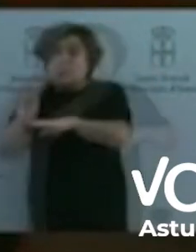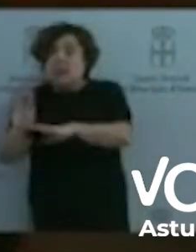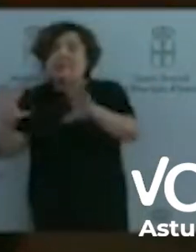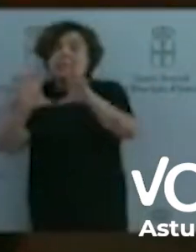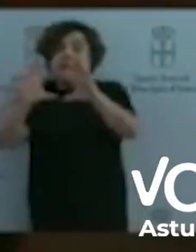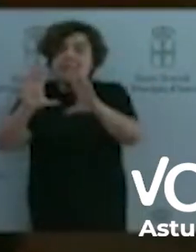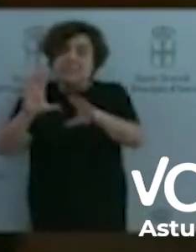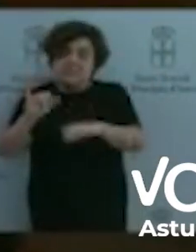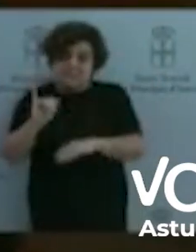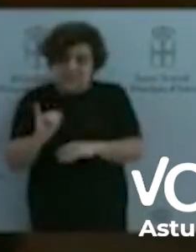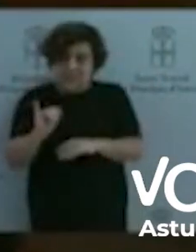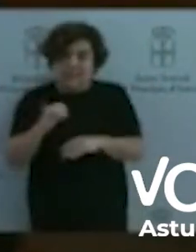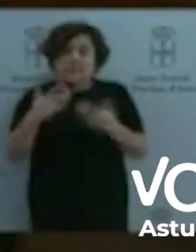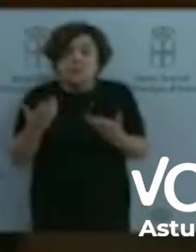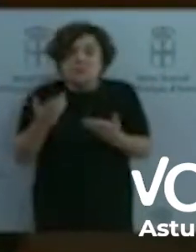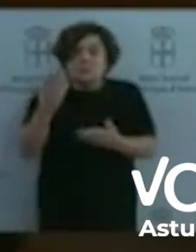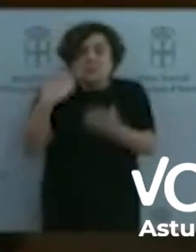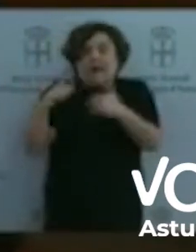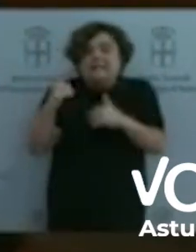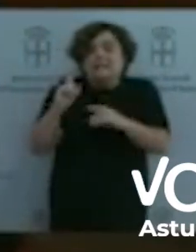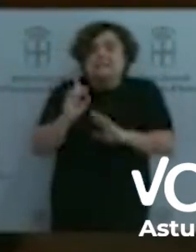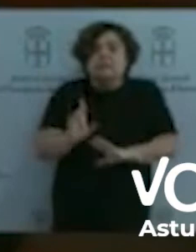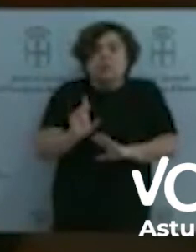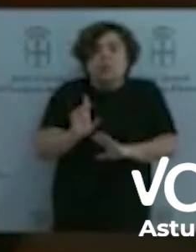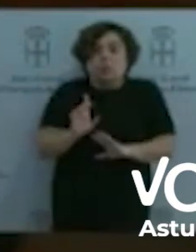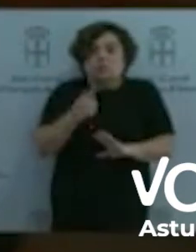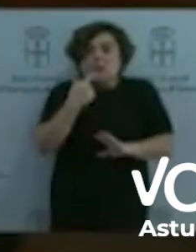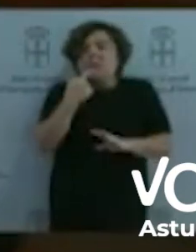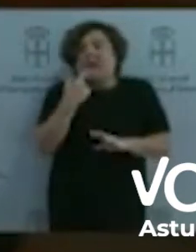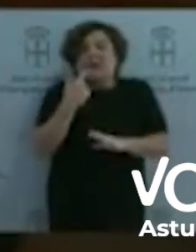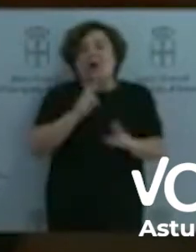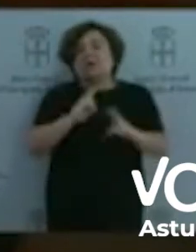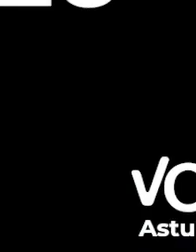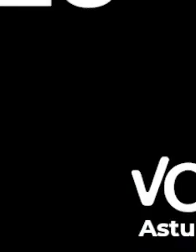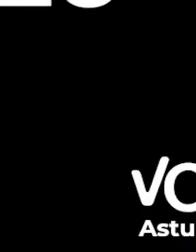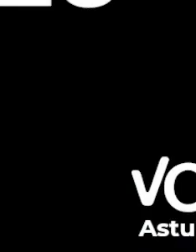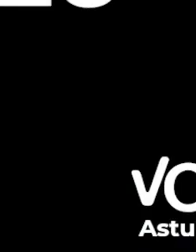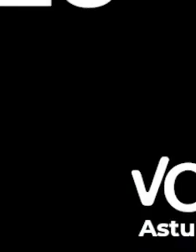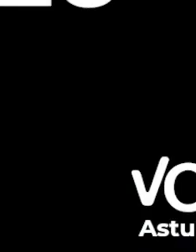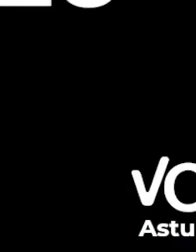decir aquello de que no hay recursos para poner en marcha una política de café para todos.